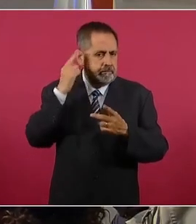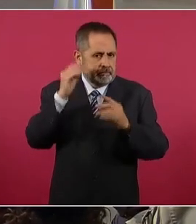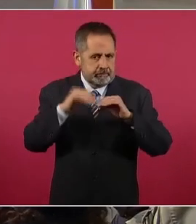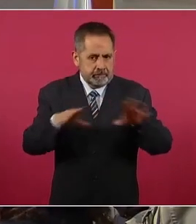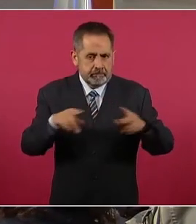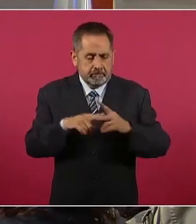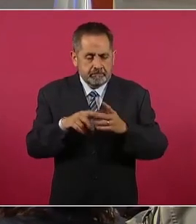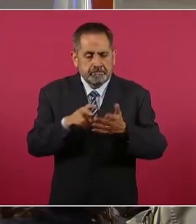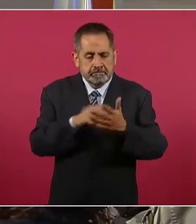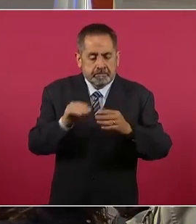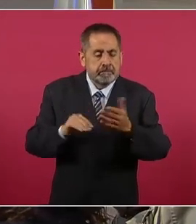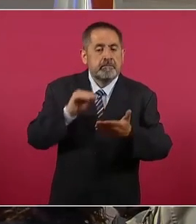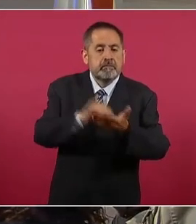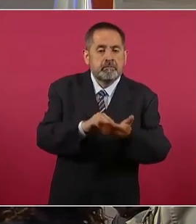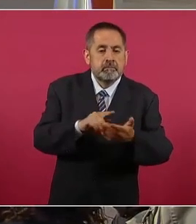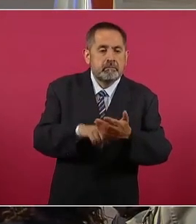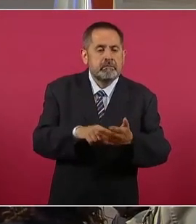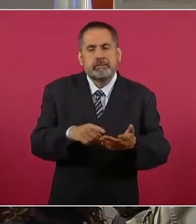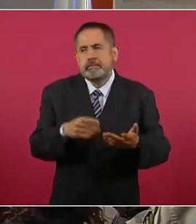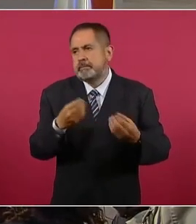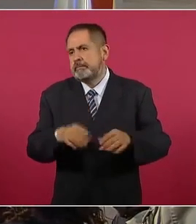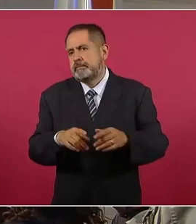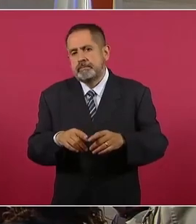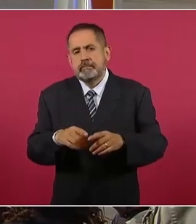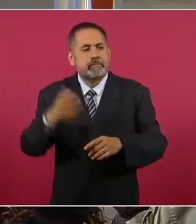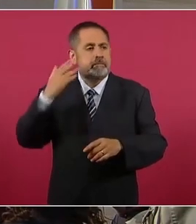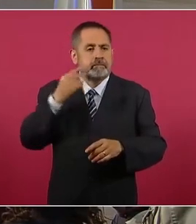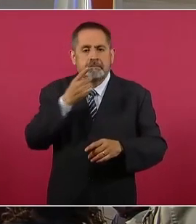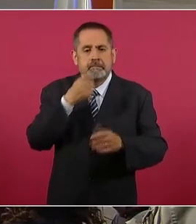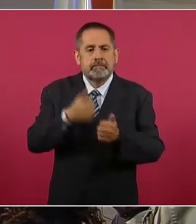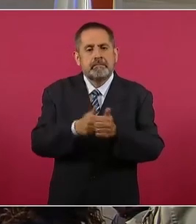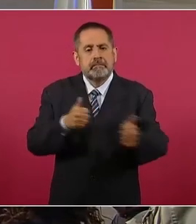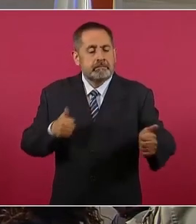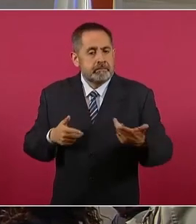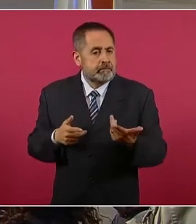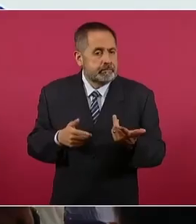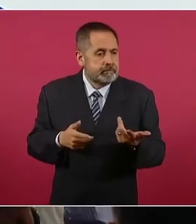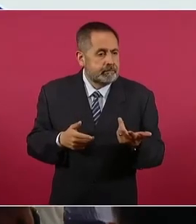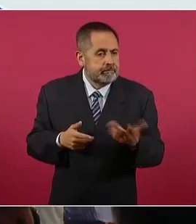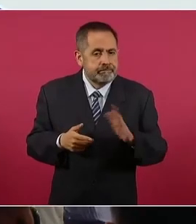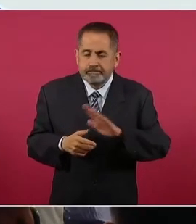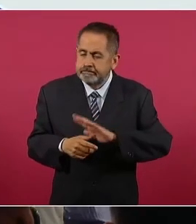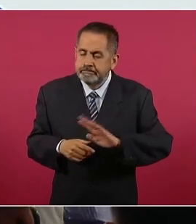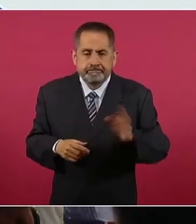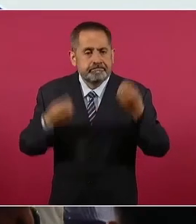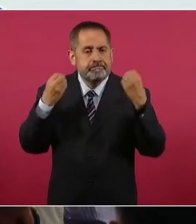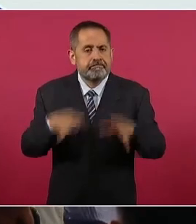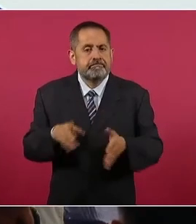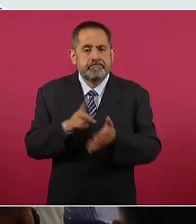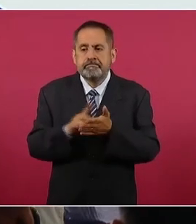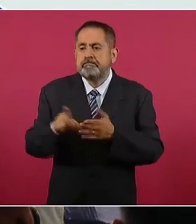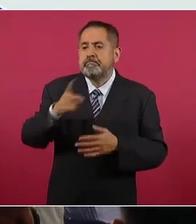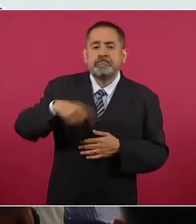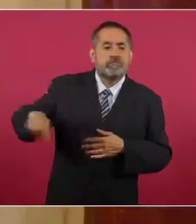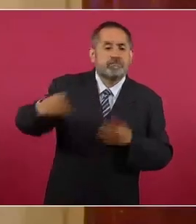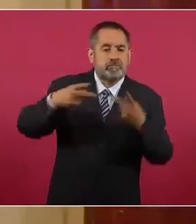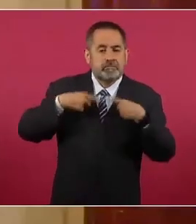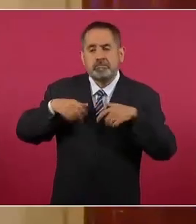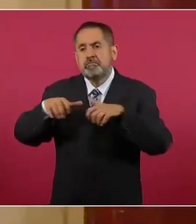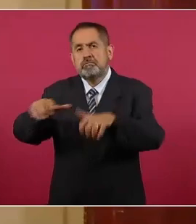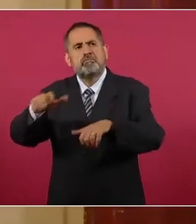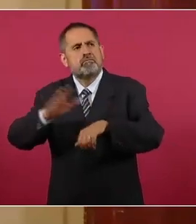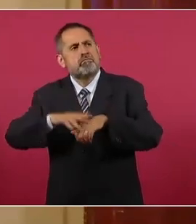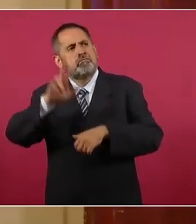que fueron considerados un retroceso democrático. Se nulificó el derecho de las audiencias,